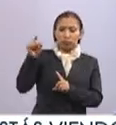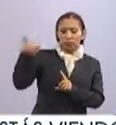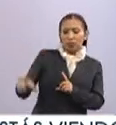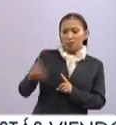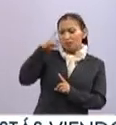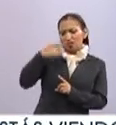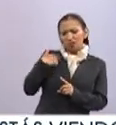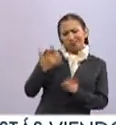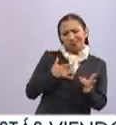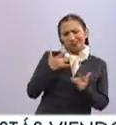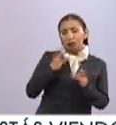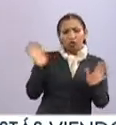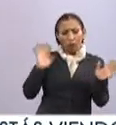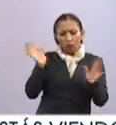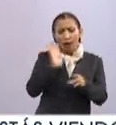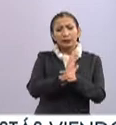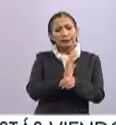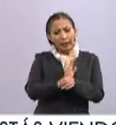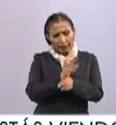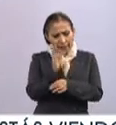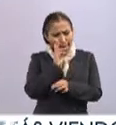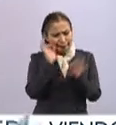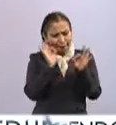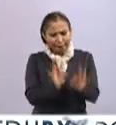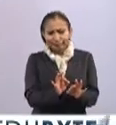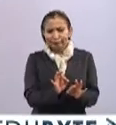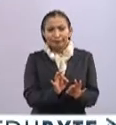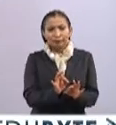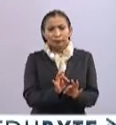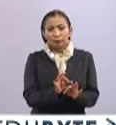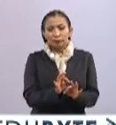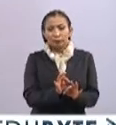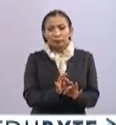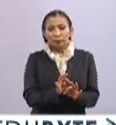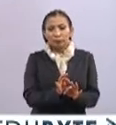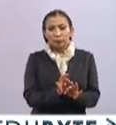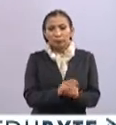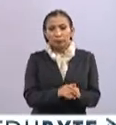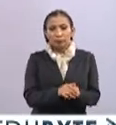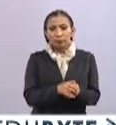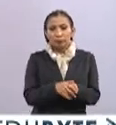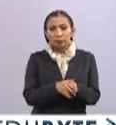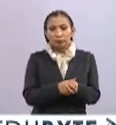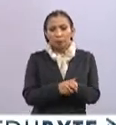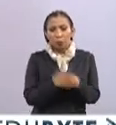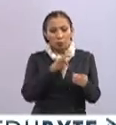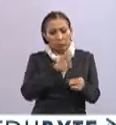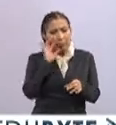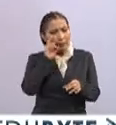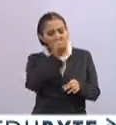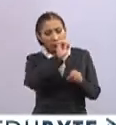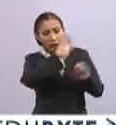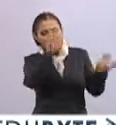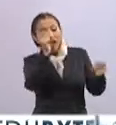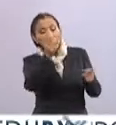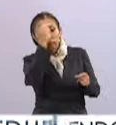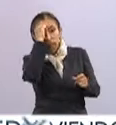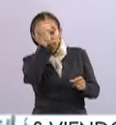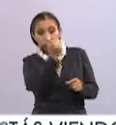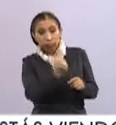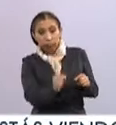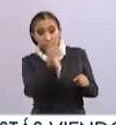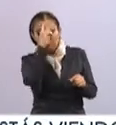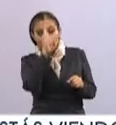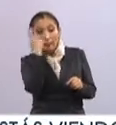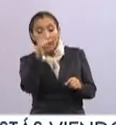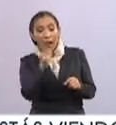de los mexicanos y mexicanas para hacer cine, hay demostraciones palpables, claras, del talento que hay en